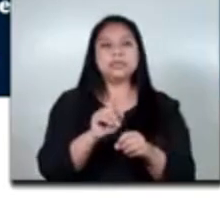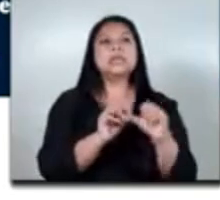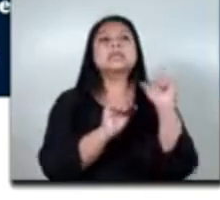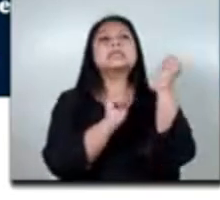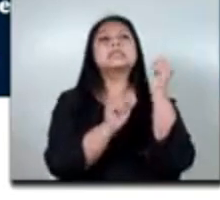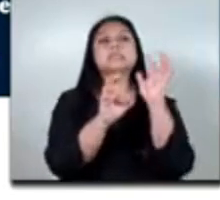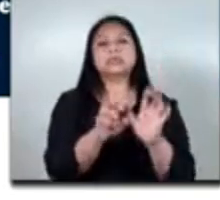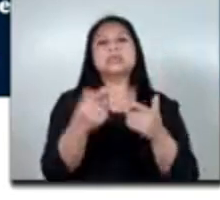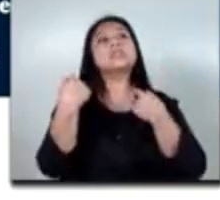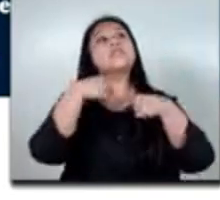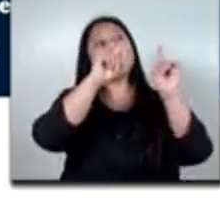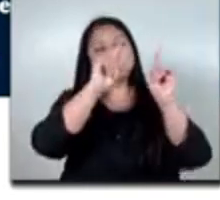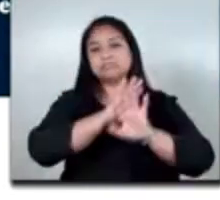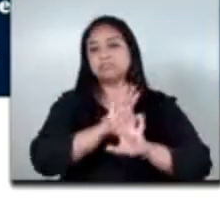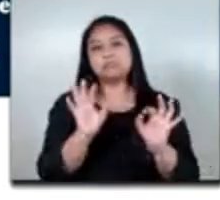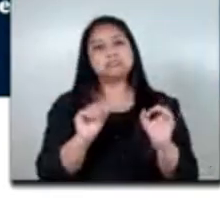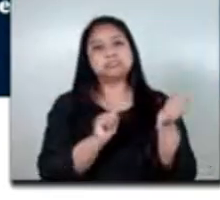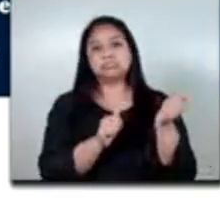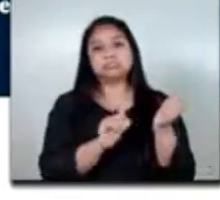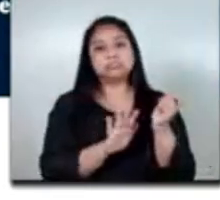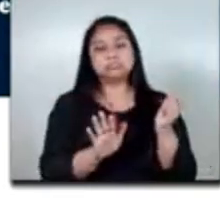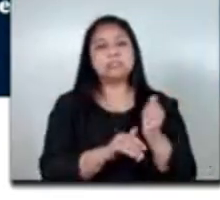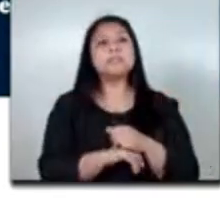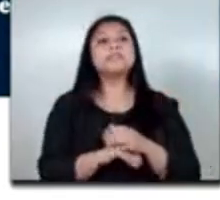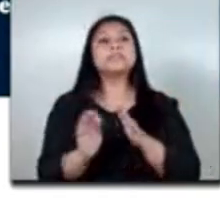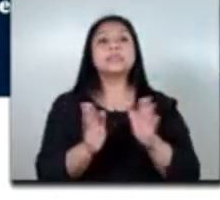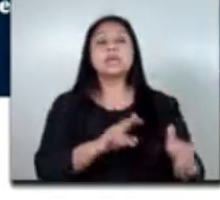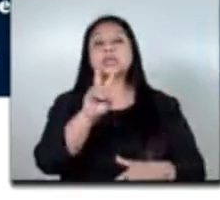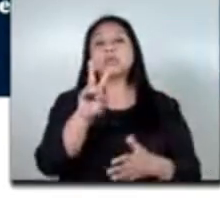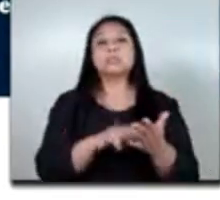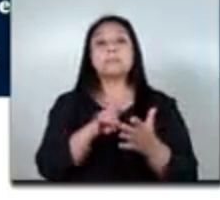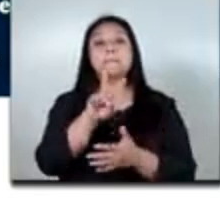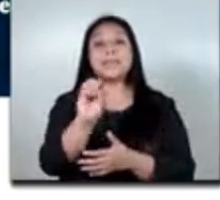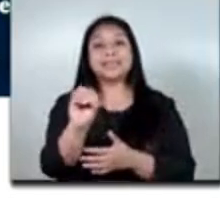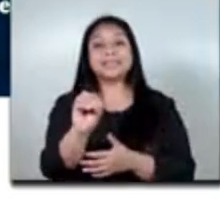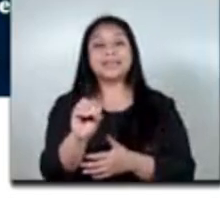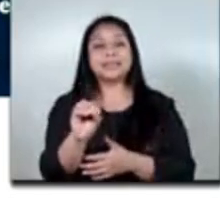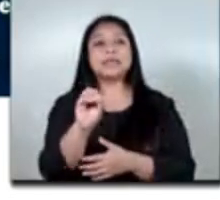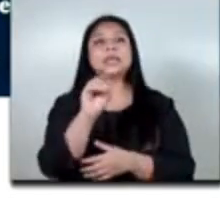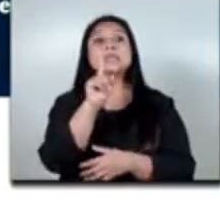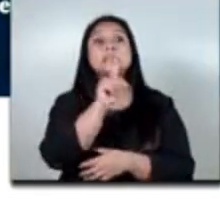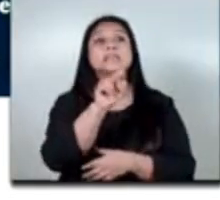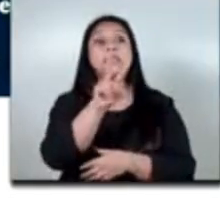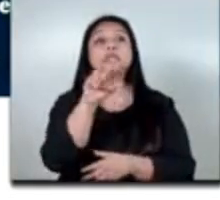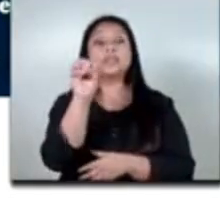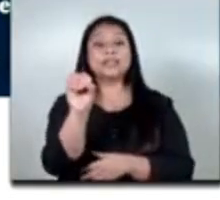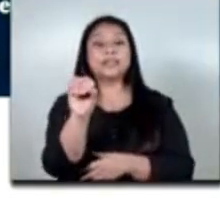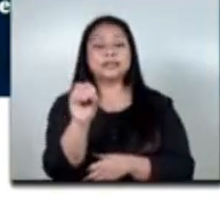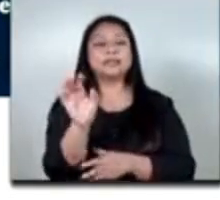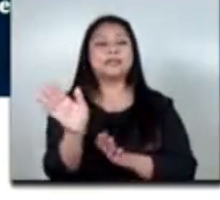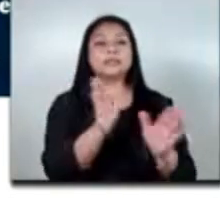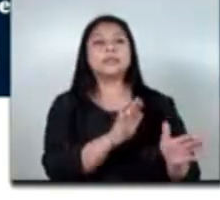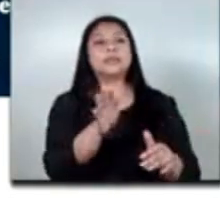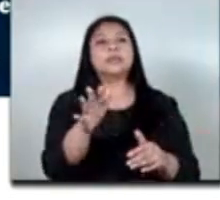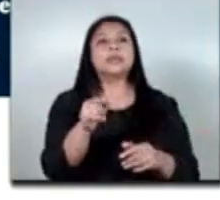personas que viajaran a través del mismo en el año 2020 se lograron casi 120 20 y después en el